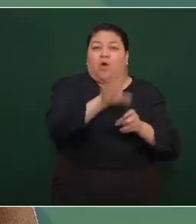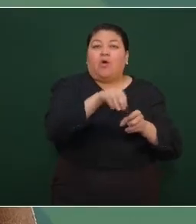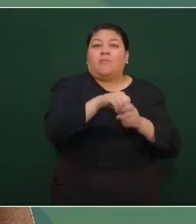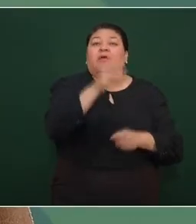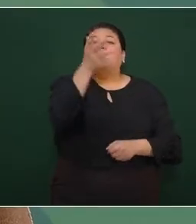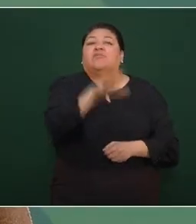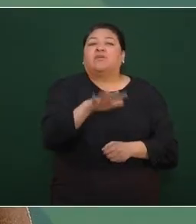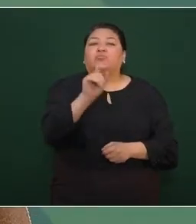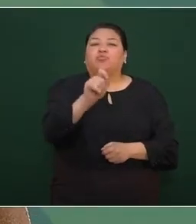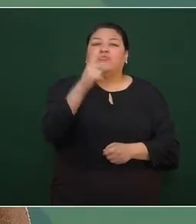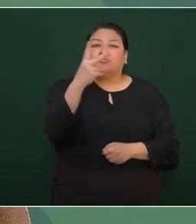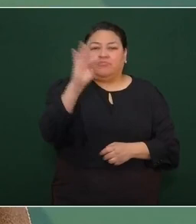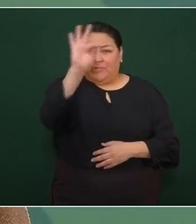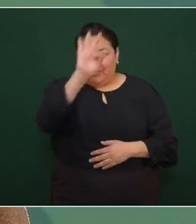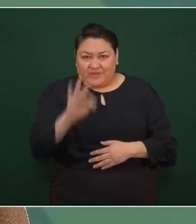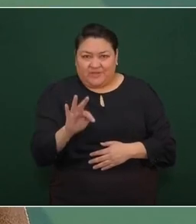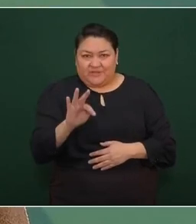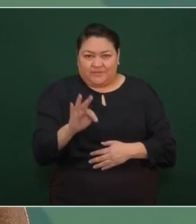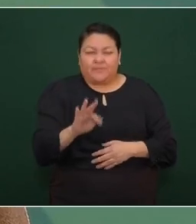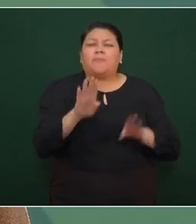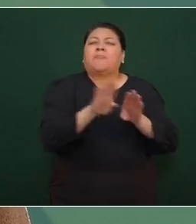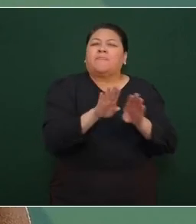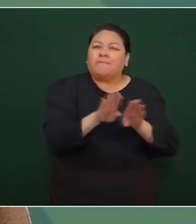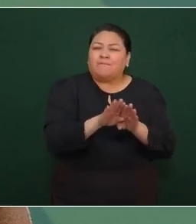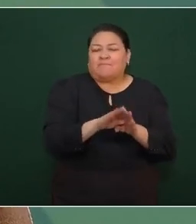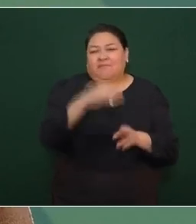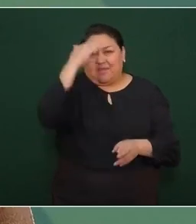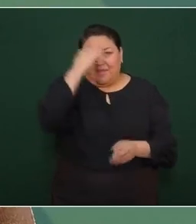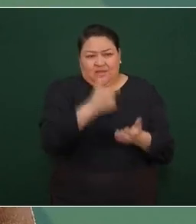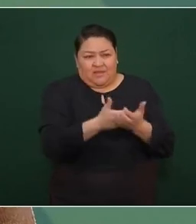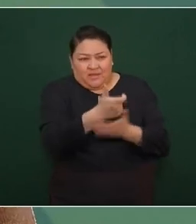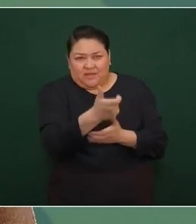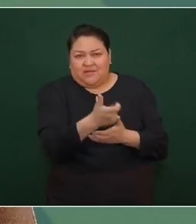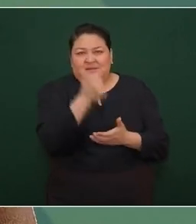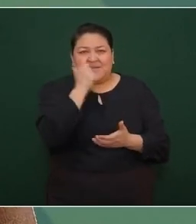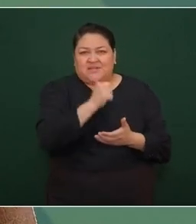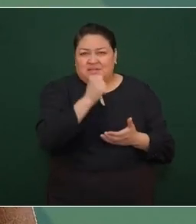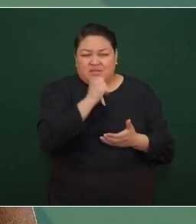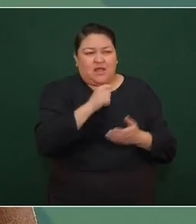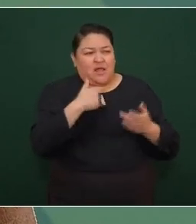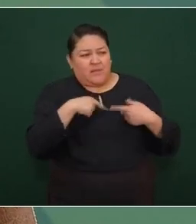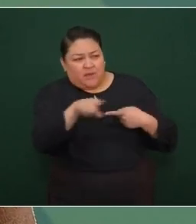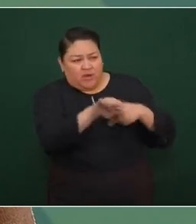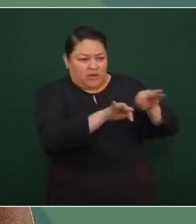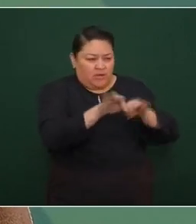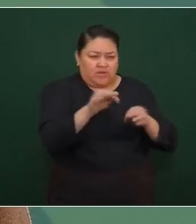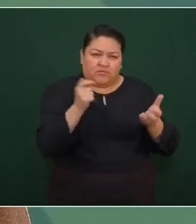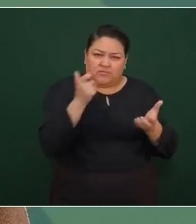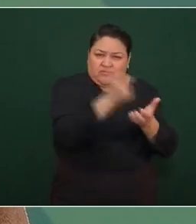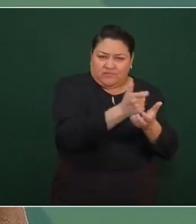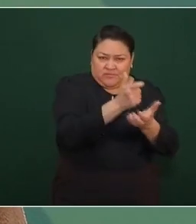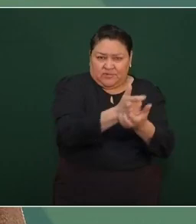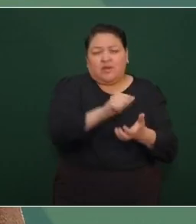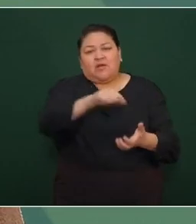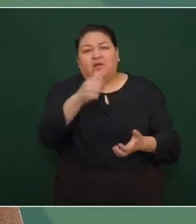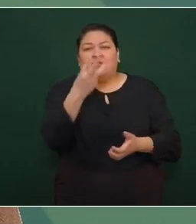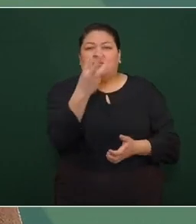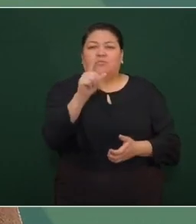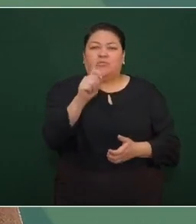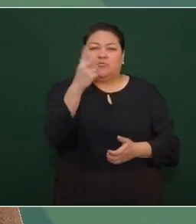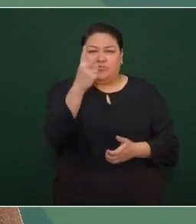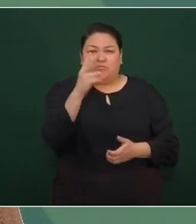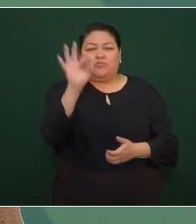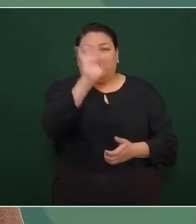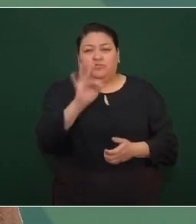10.2 por ciento distribuido en 7 por ciento directo al salario de los trabajadores y 3.2 por ciento en